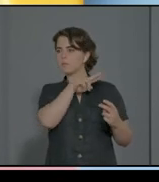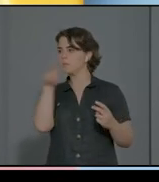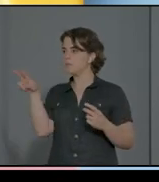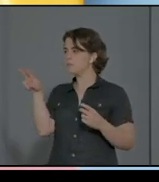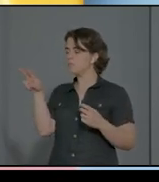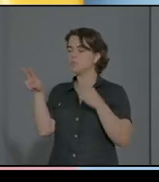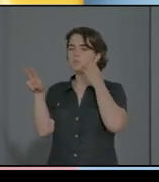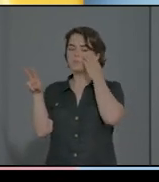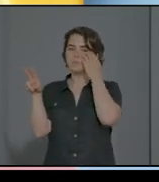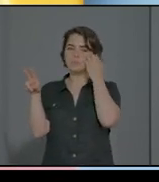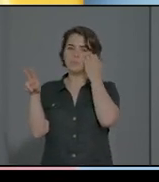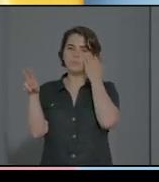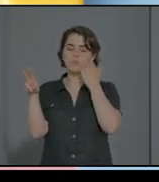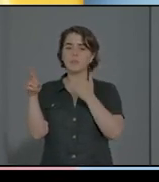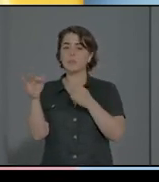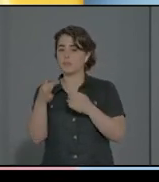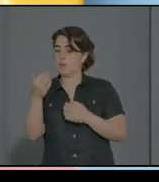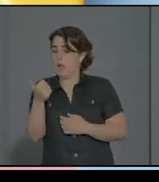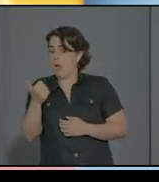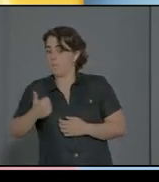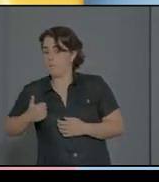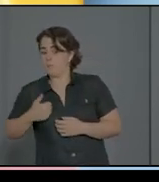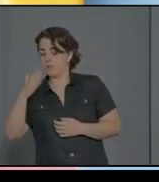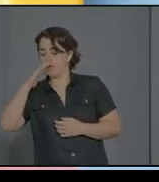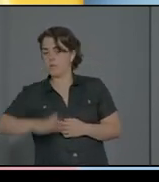para que la madre entre en el juego.